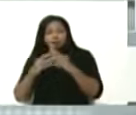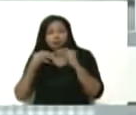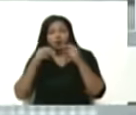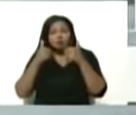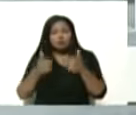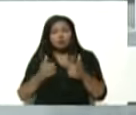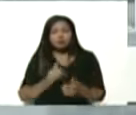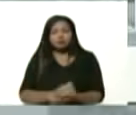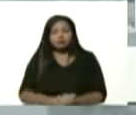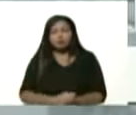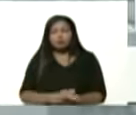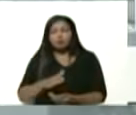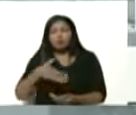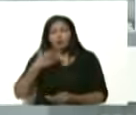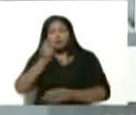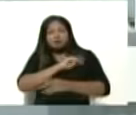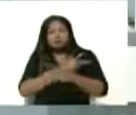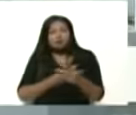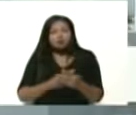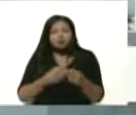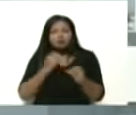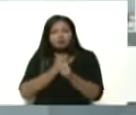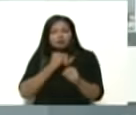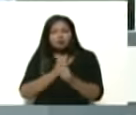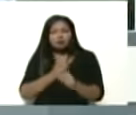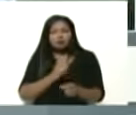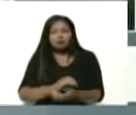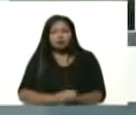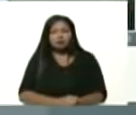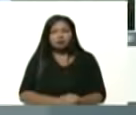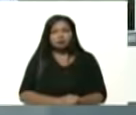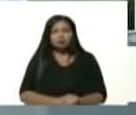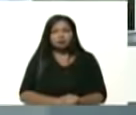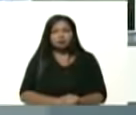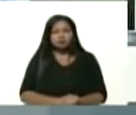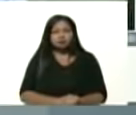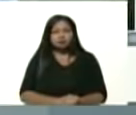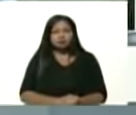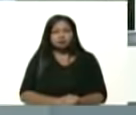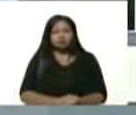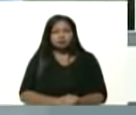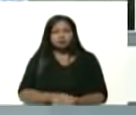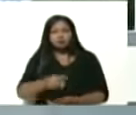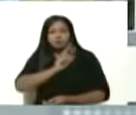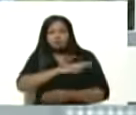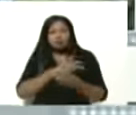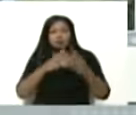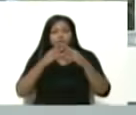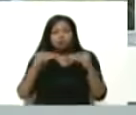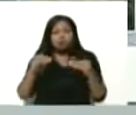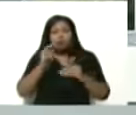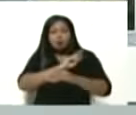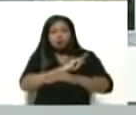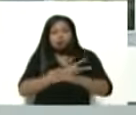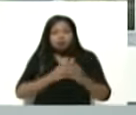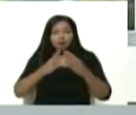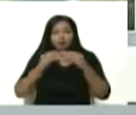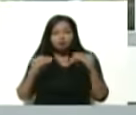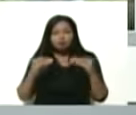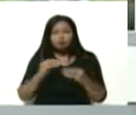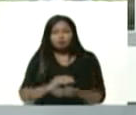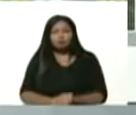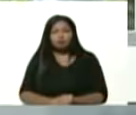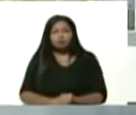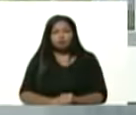poder obrero poder obrera poder poder poder